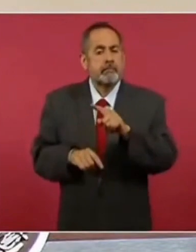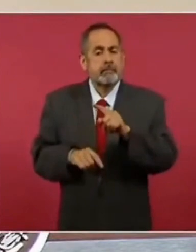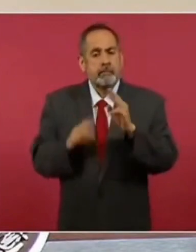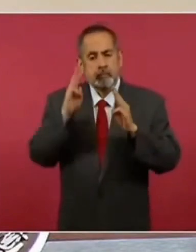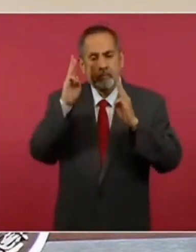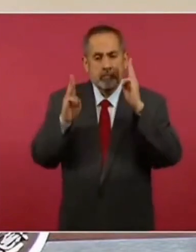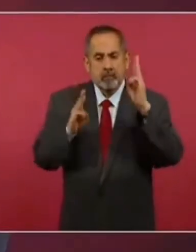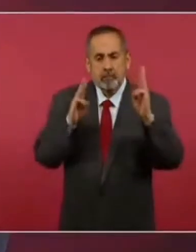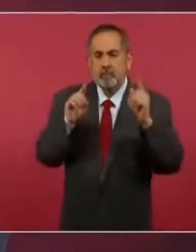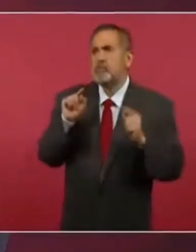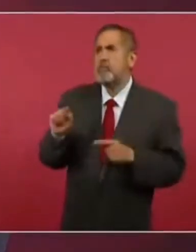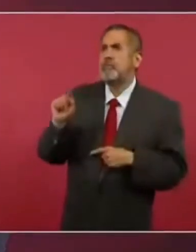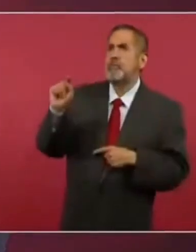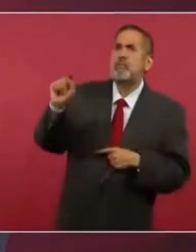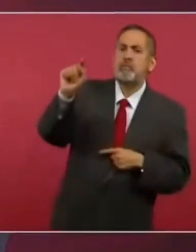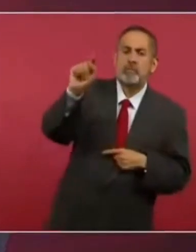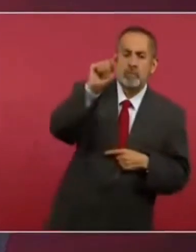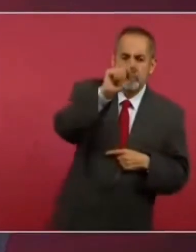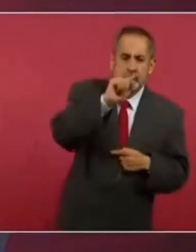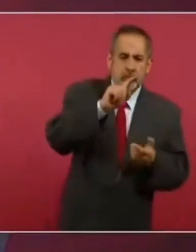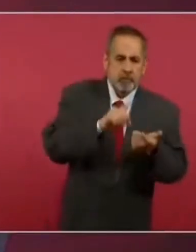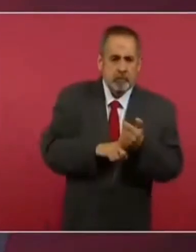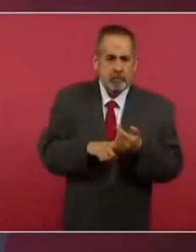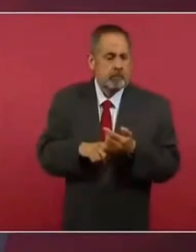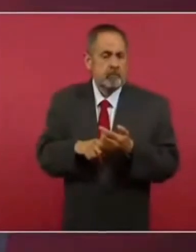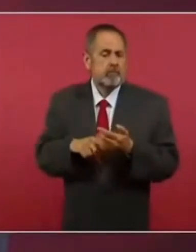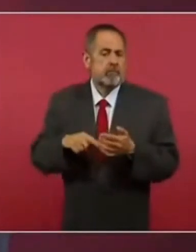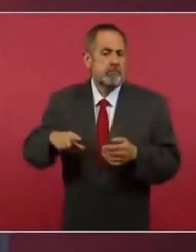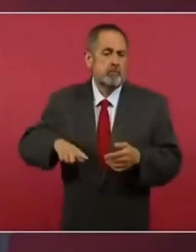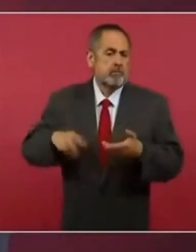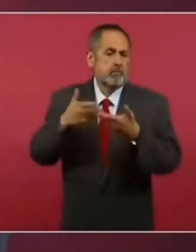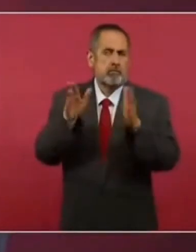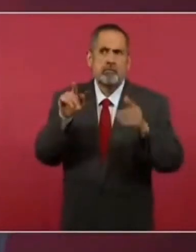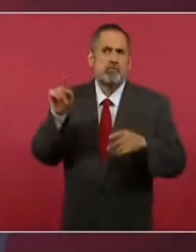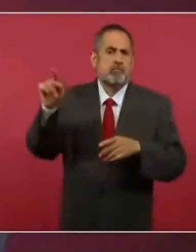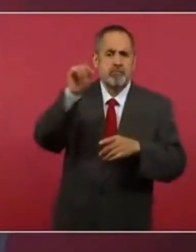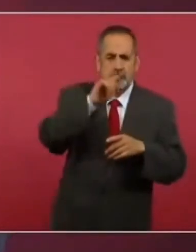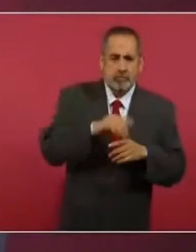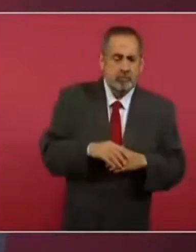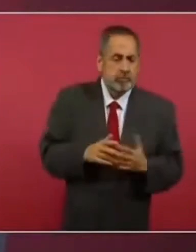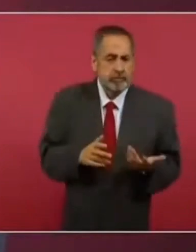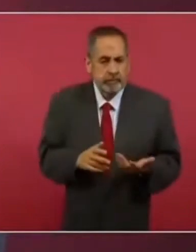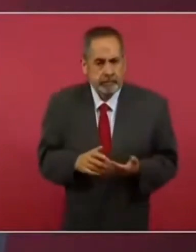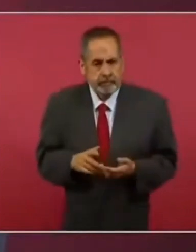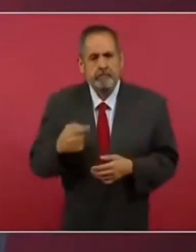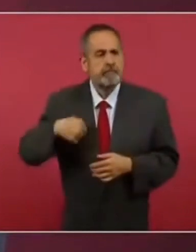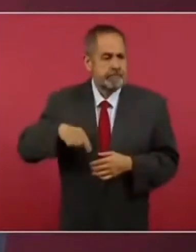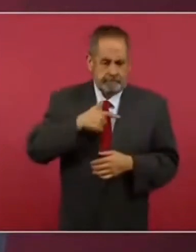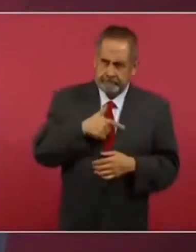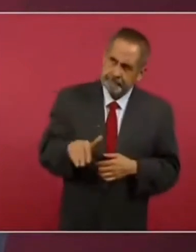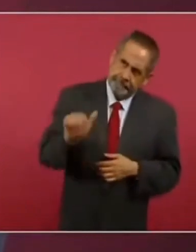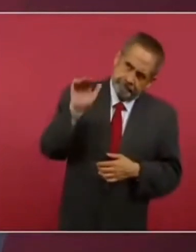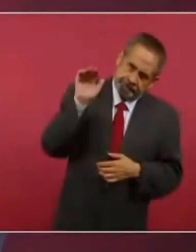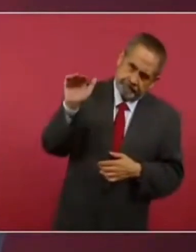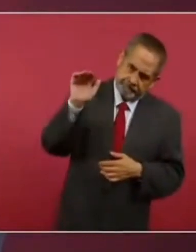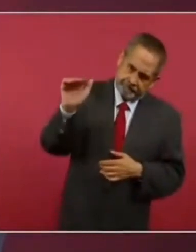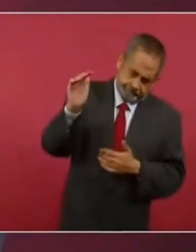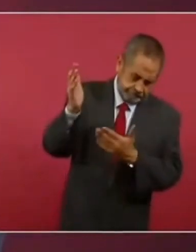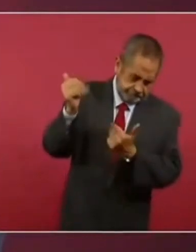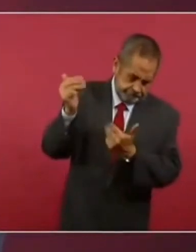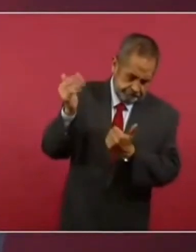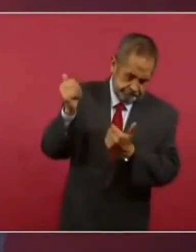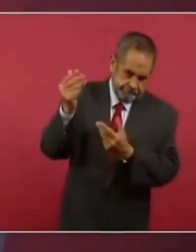museos, museos de carácter público. No vamos a dejar de reclamar su